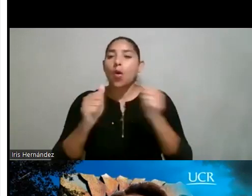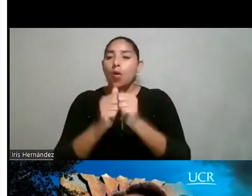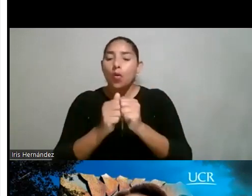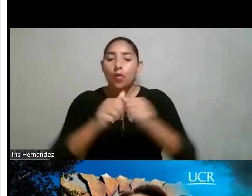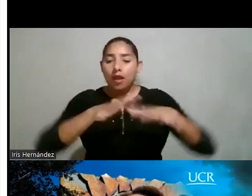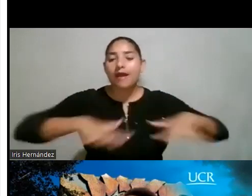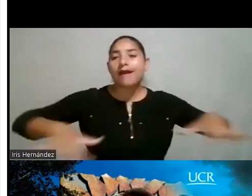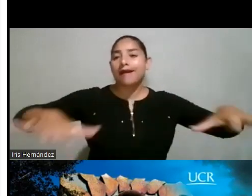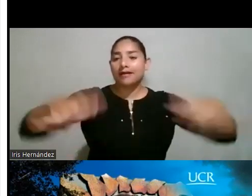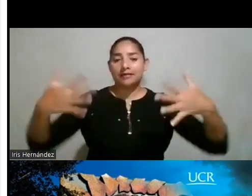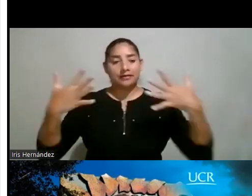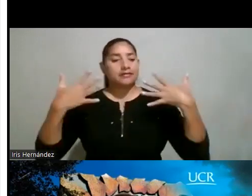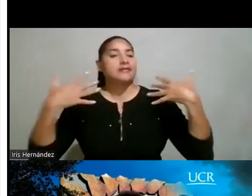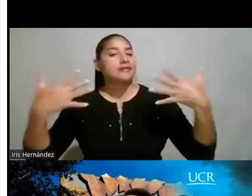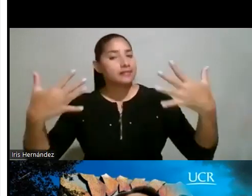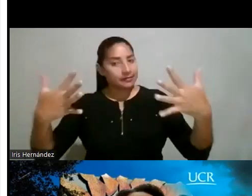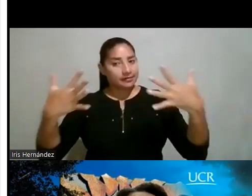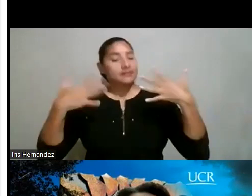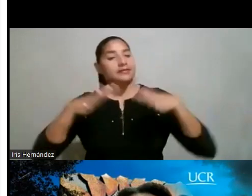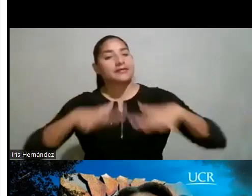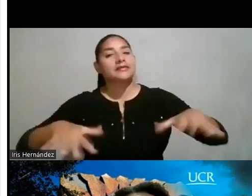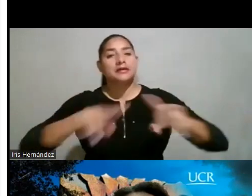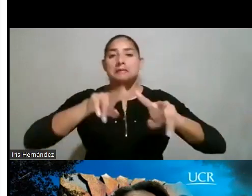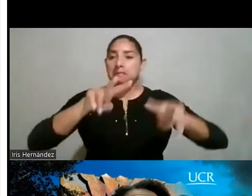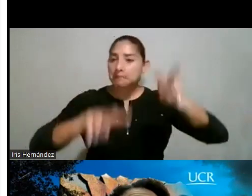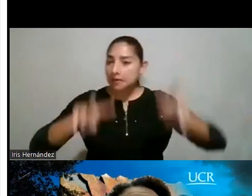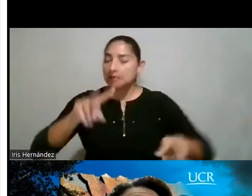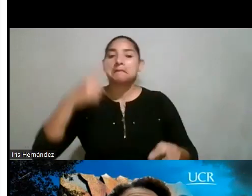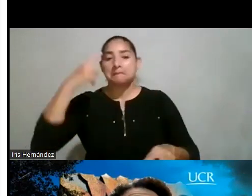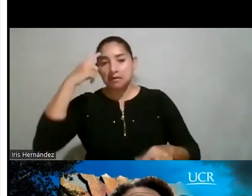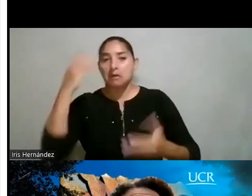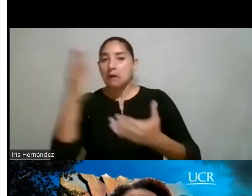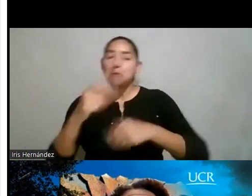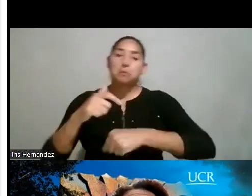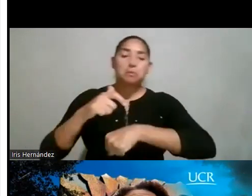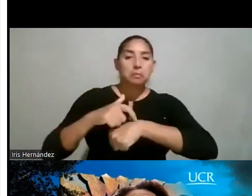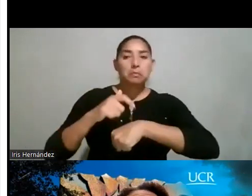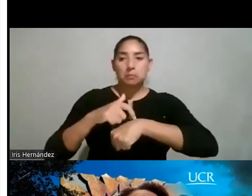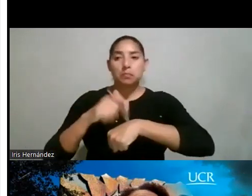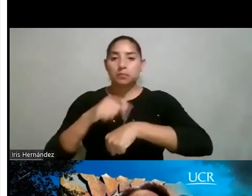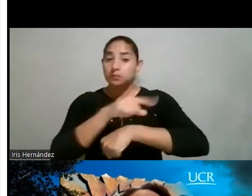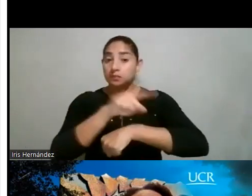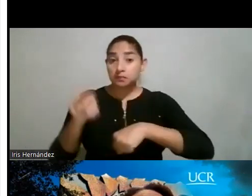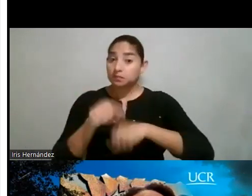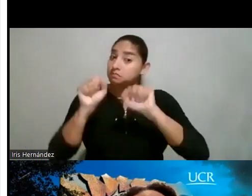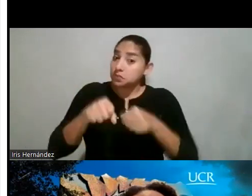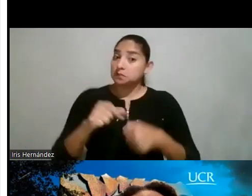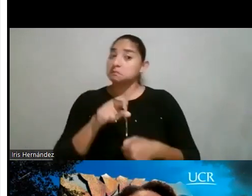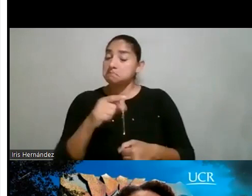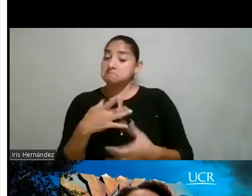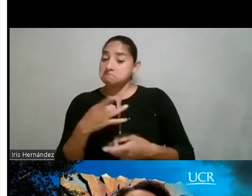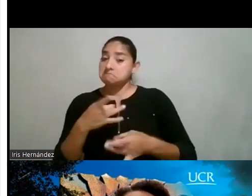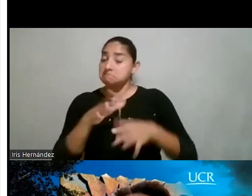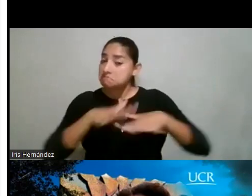ambiental, que también es otra de las, de las variables que se ha pensado en algún momento, que, que, pues, es un, área